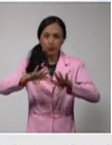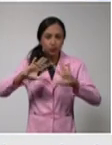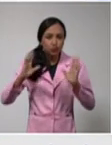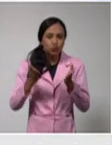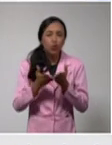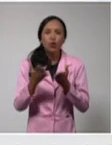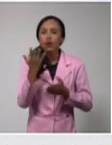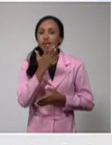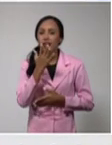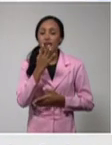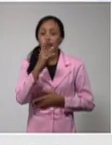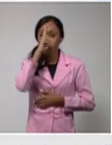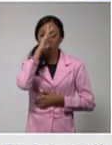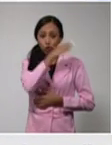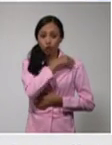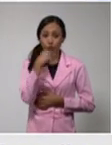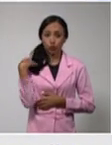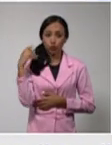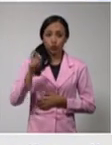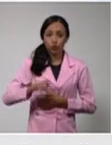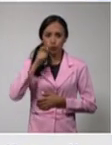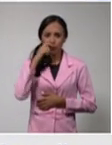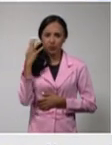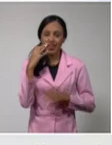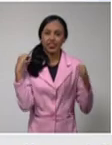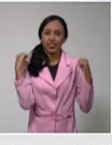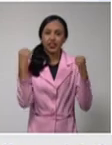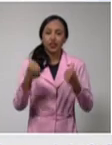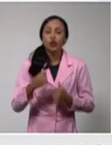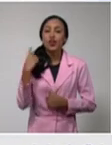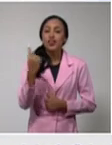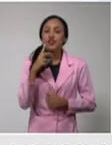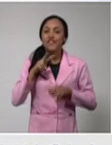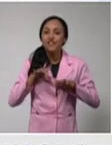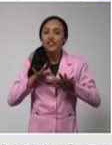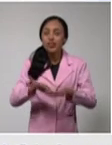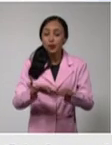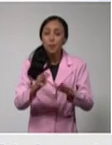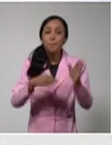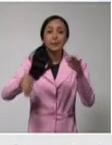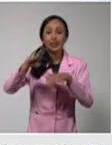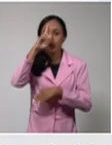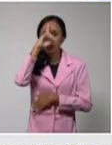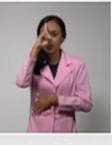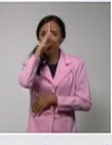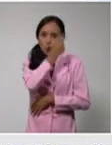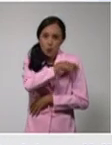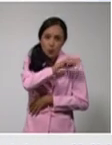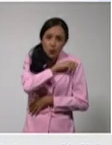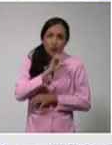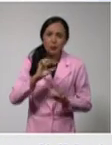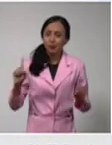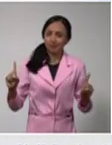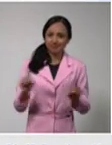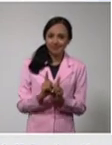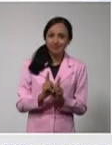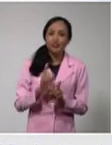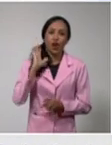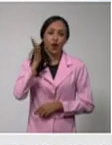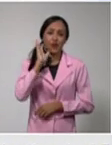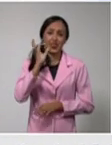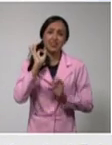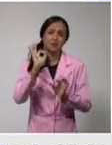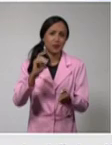Francisco Durán García, director nacional de epidemiología del Ministerio de Salud Pública, quien ofrecerá en breve el parte matutino del